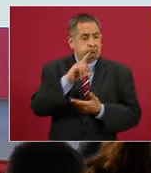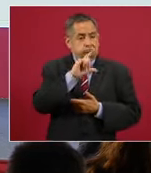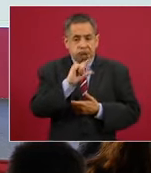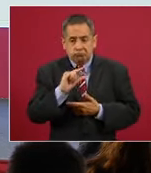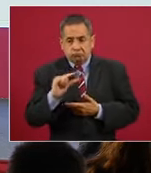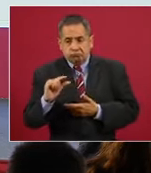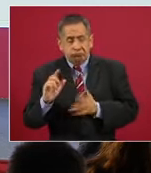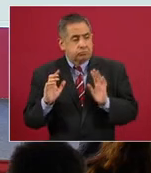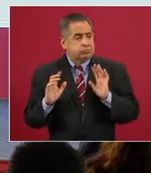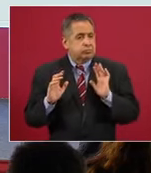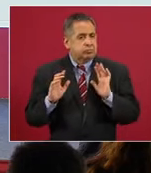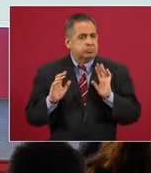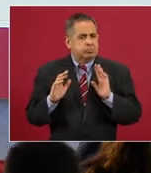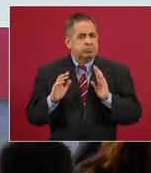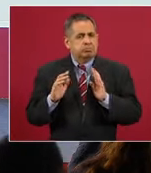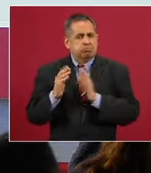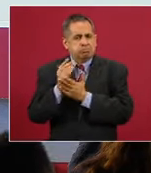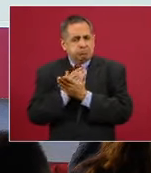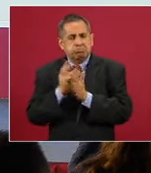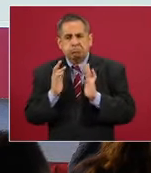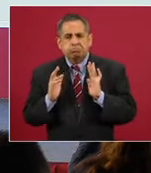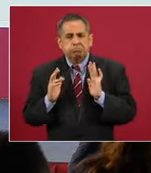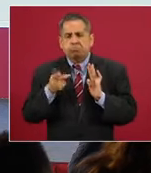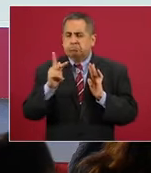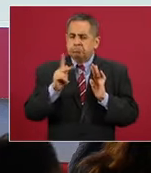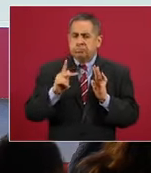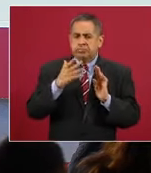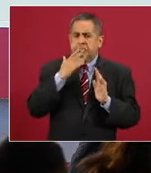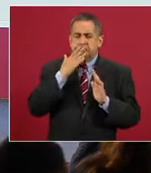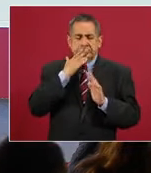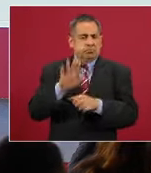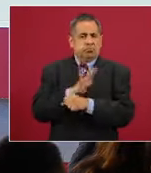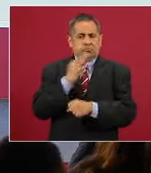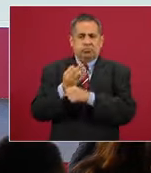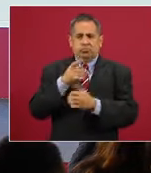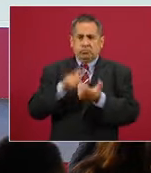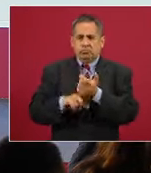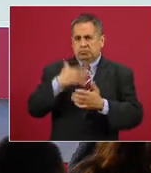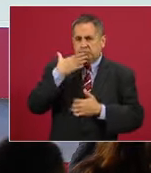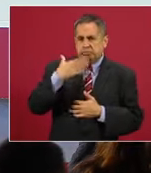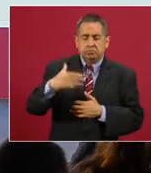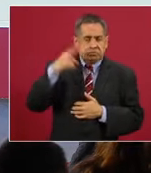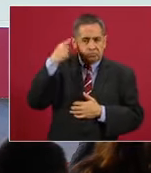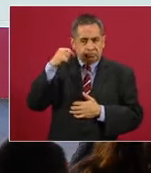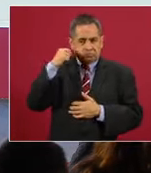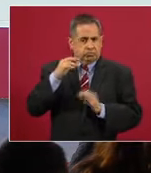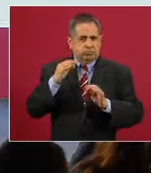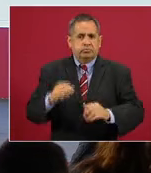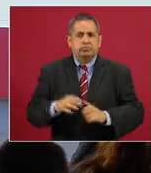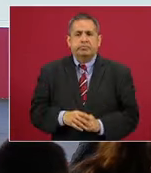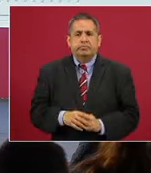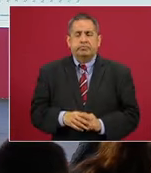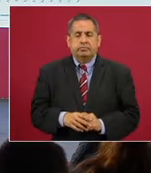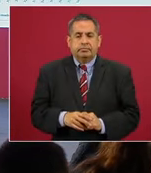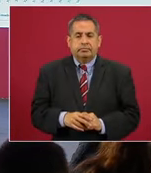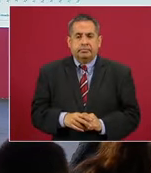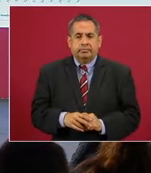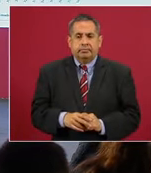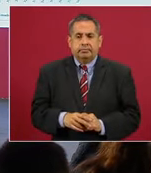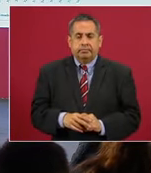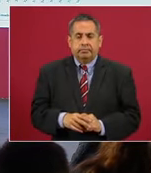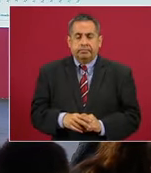reducción o menor velocidad de reducción, pero hasta ahorita había estado en muy buena velocidad de reducción. La siguiente.